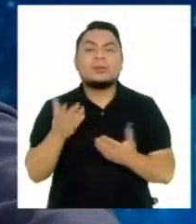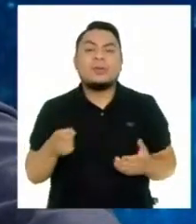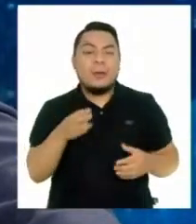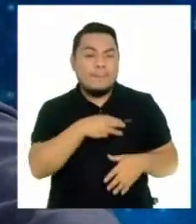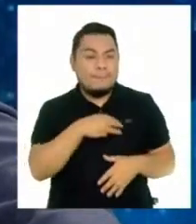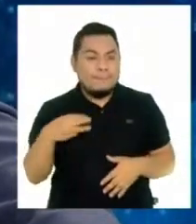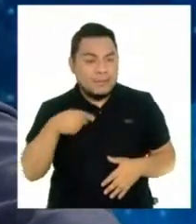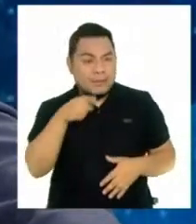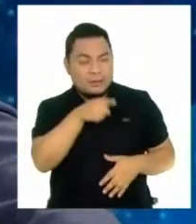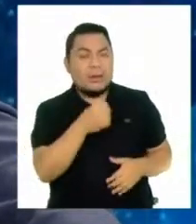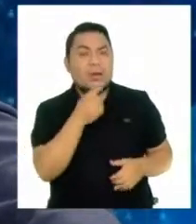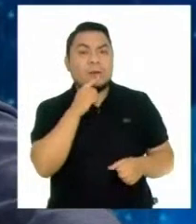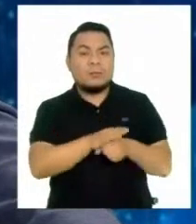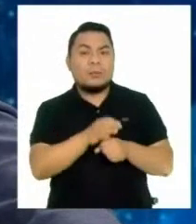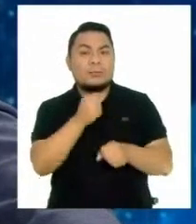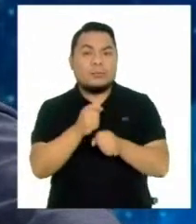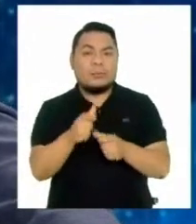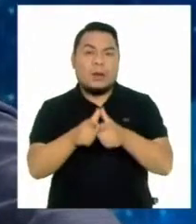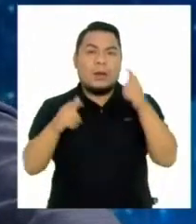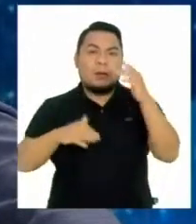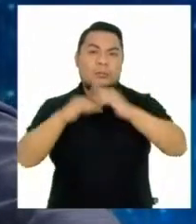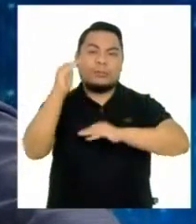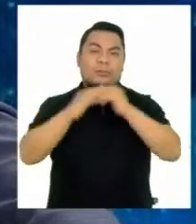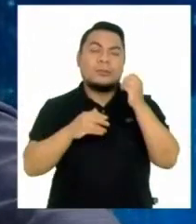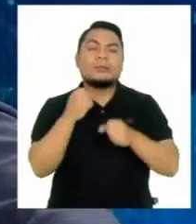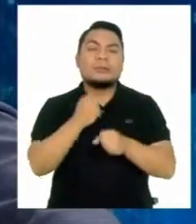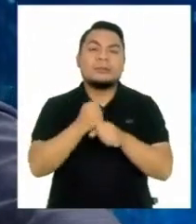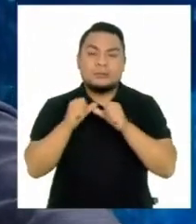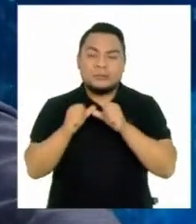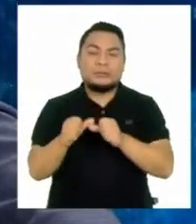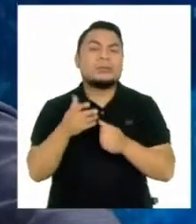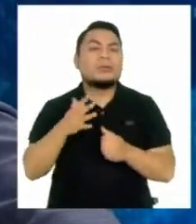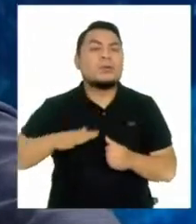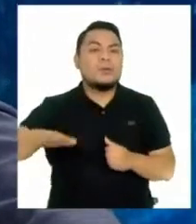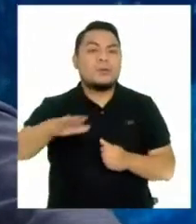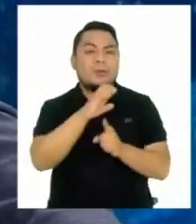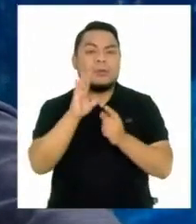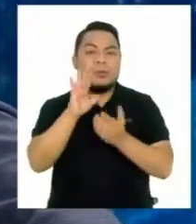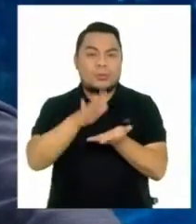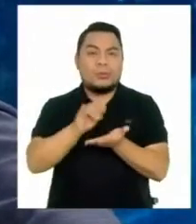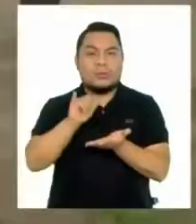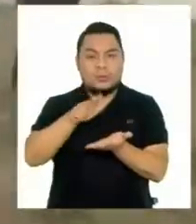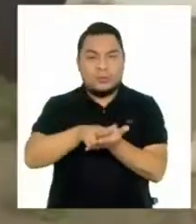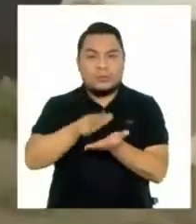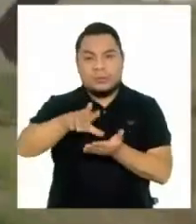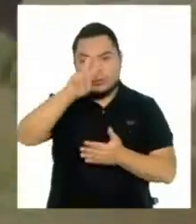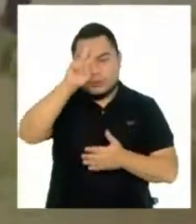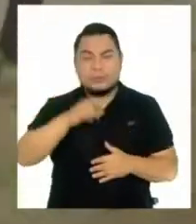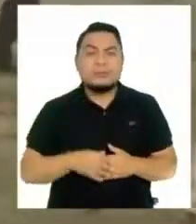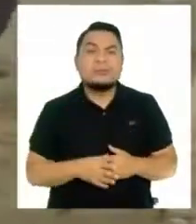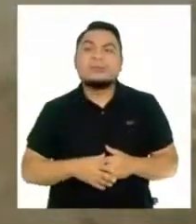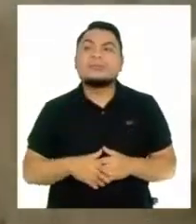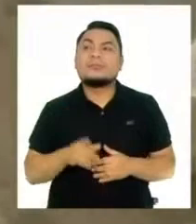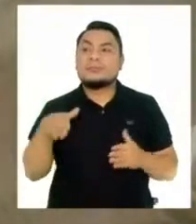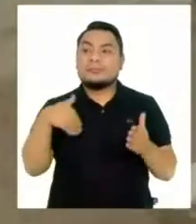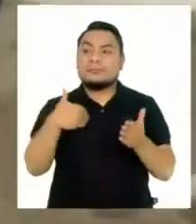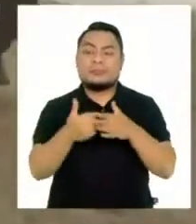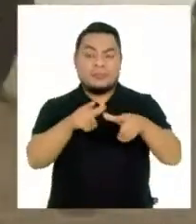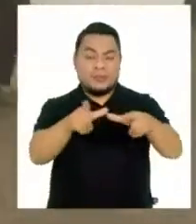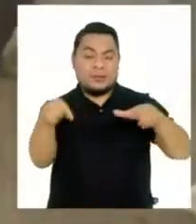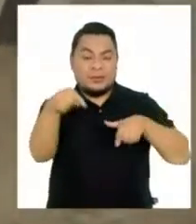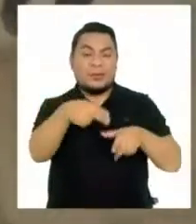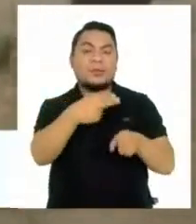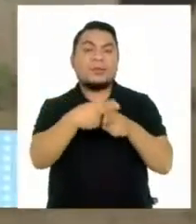los ministerios que intervendrán en el megaproyecto y pidió trabajar en la conservación de las reservas naturales del lugar. Llegó a la zona